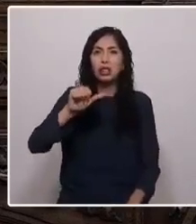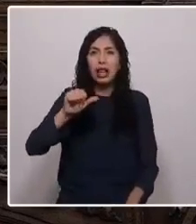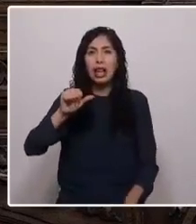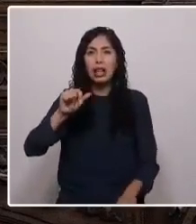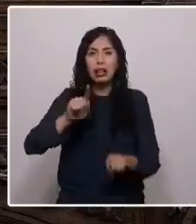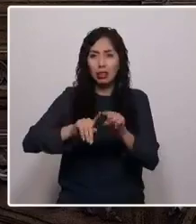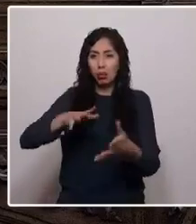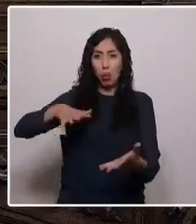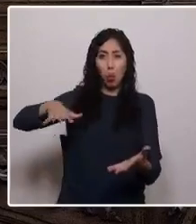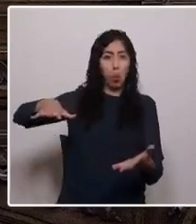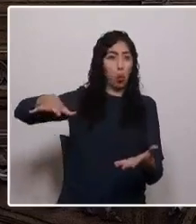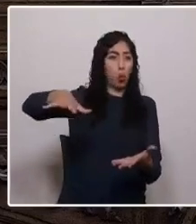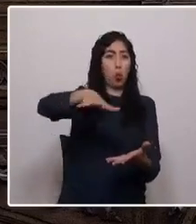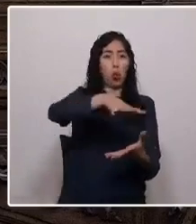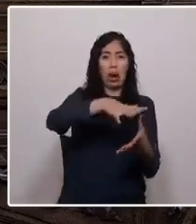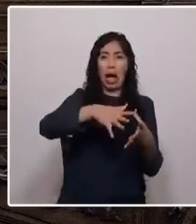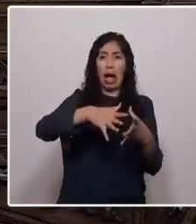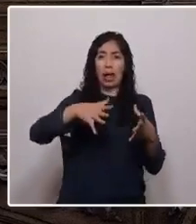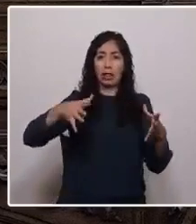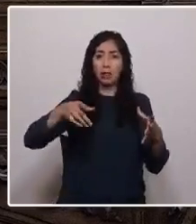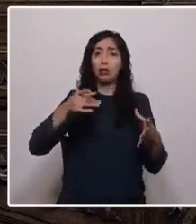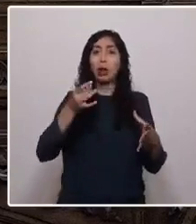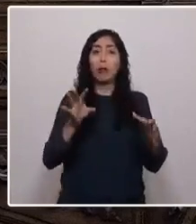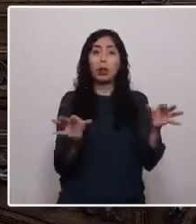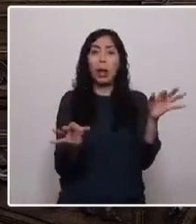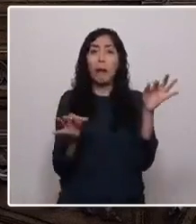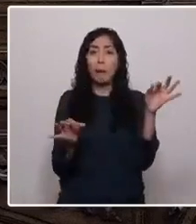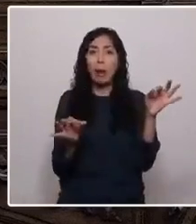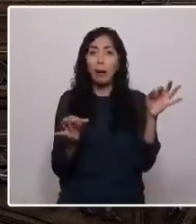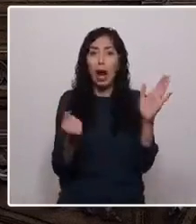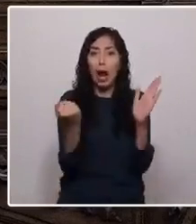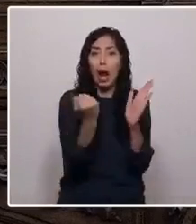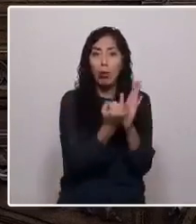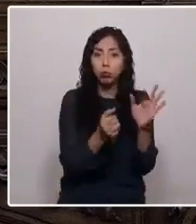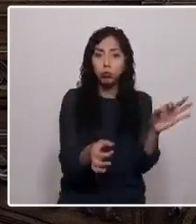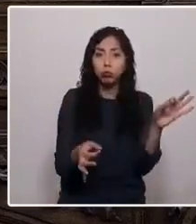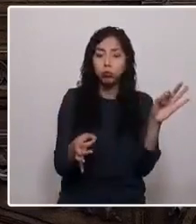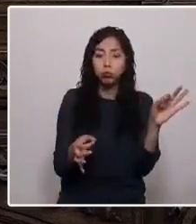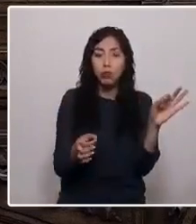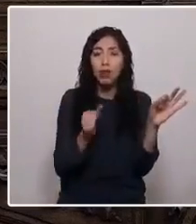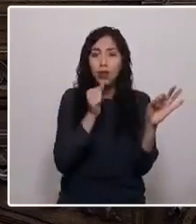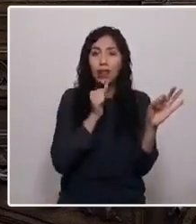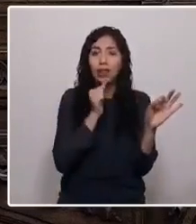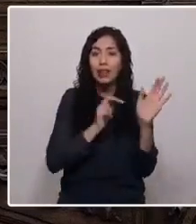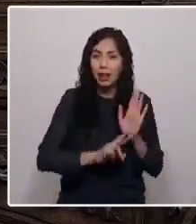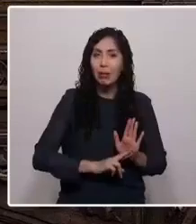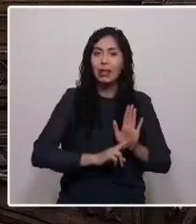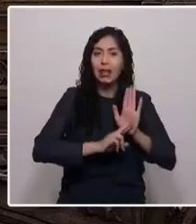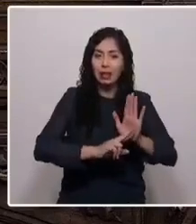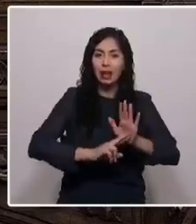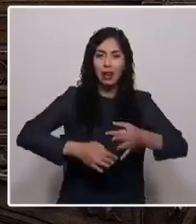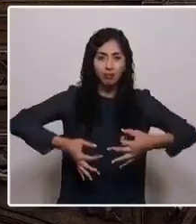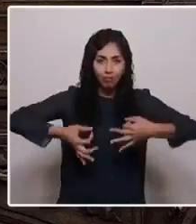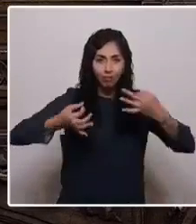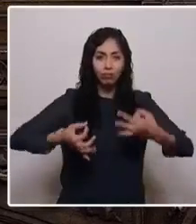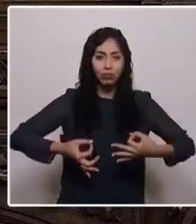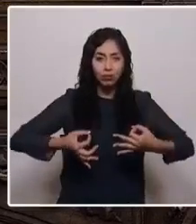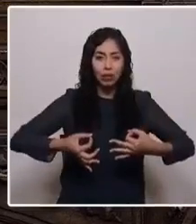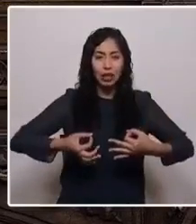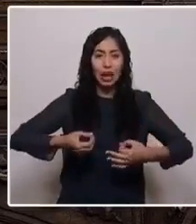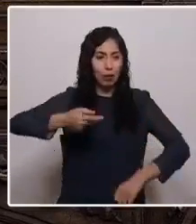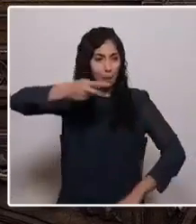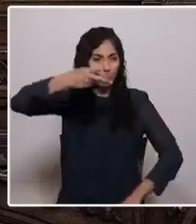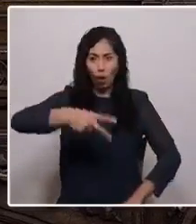que son solamente títulos de papel, como decimos los abogados, no representan un uso y goce efectivo de la propiedad,